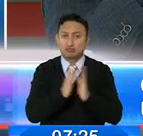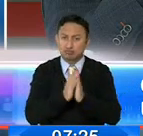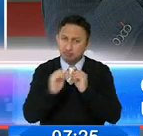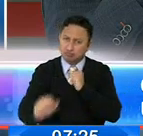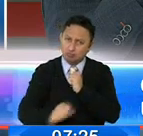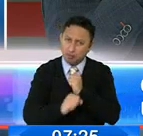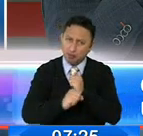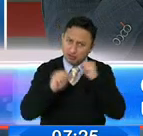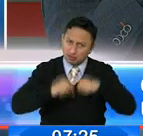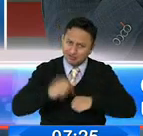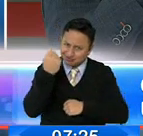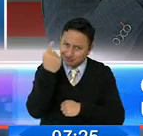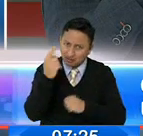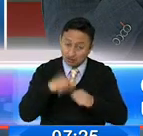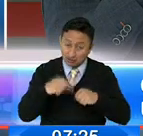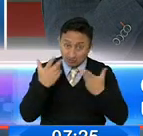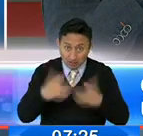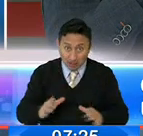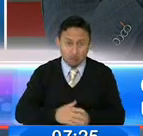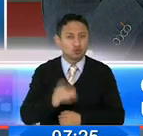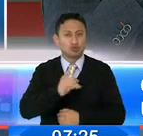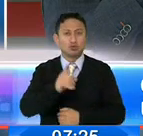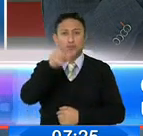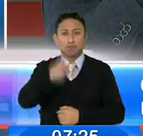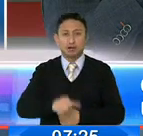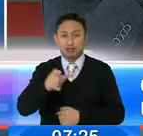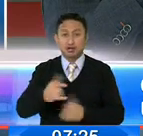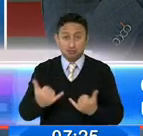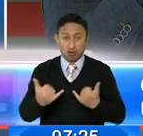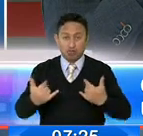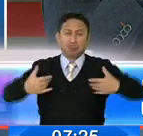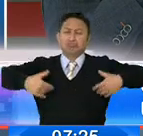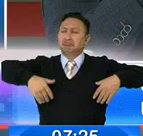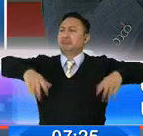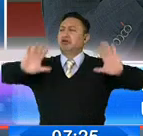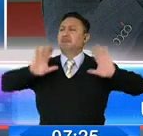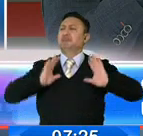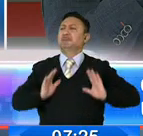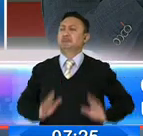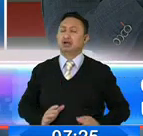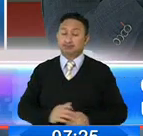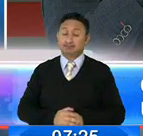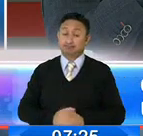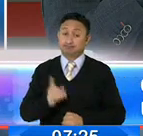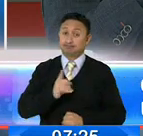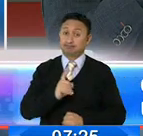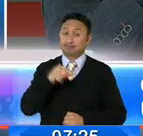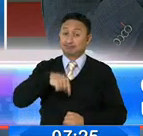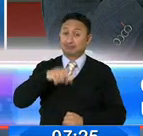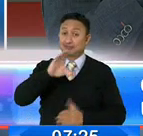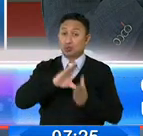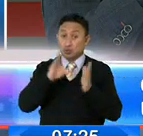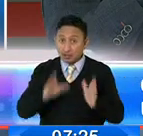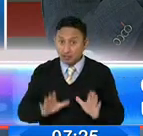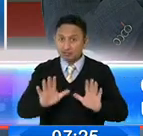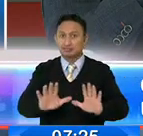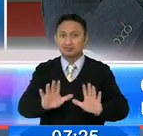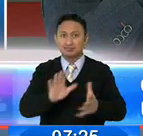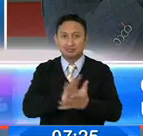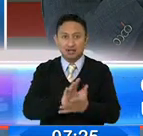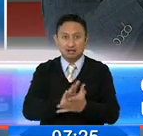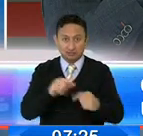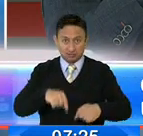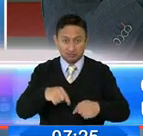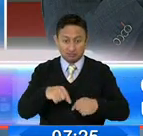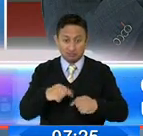corresponsables. Esto no se ha acabado. La gente se está relajando nuevamente. Y pedimos a la ciudadanía que no lo haga, porque vamos